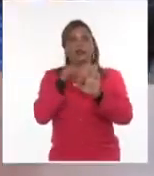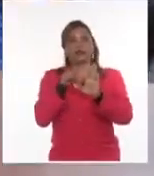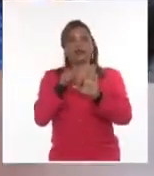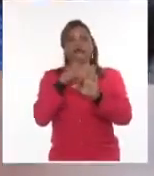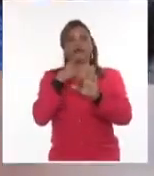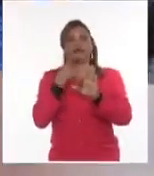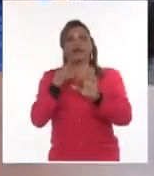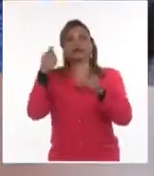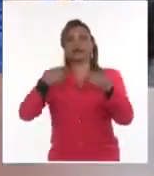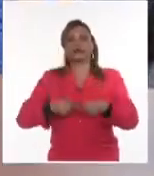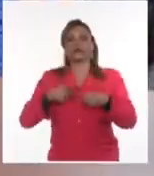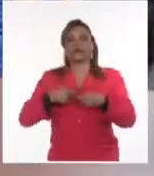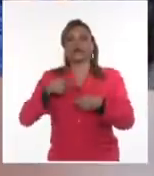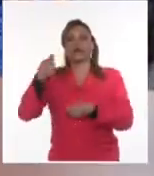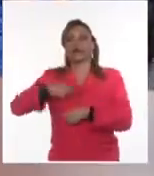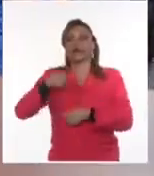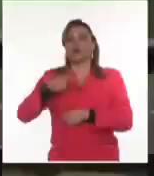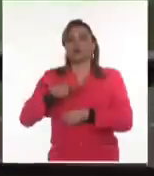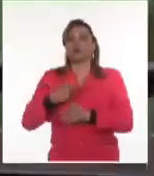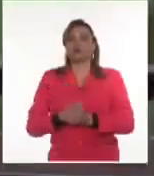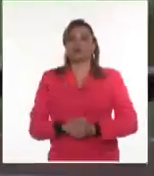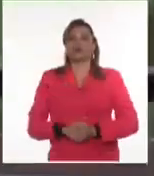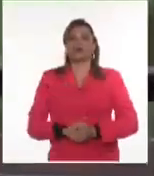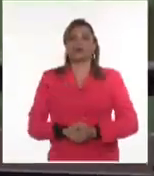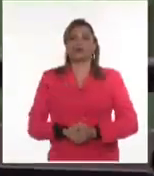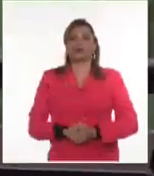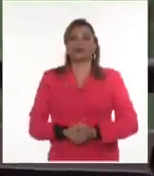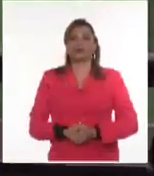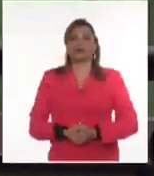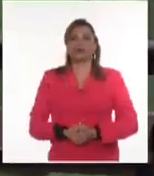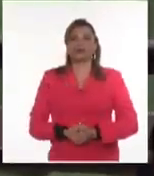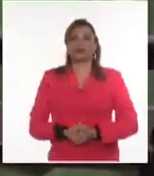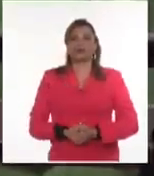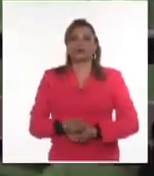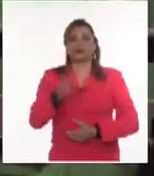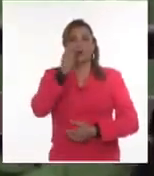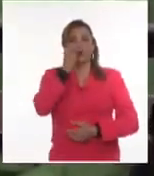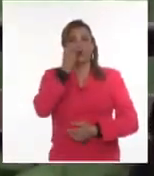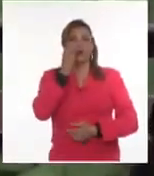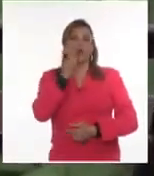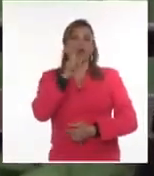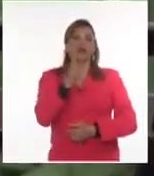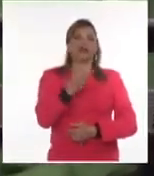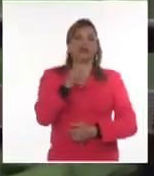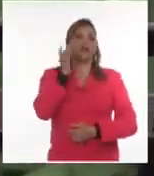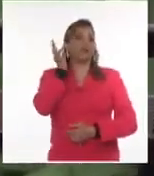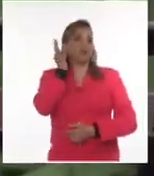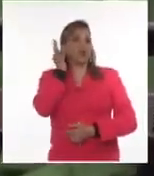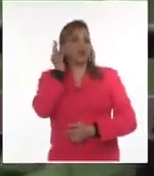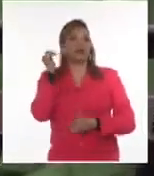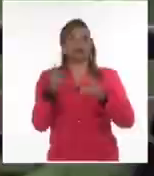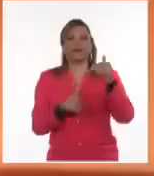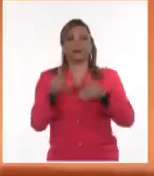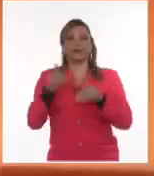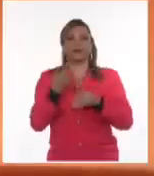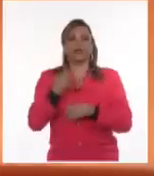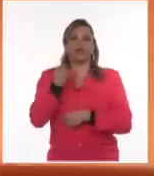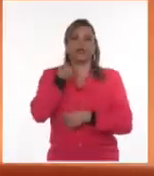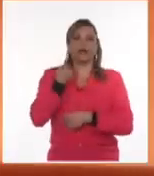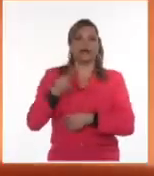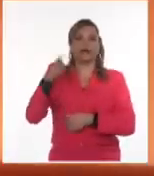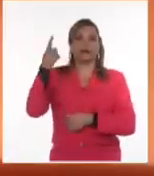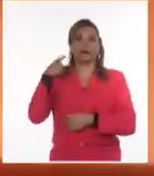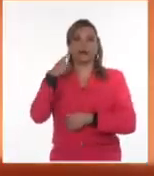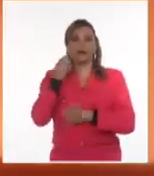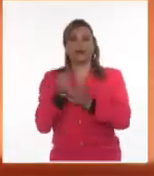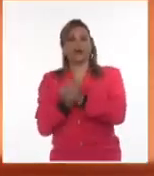ejecutados con carácter continuado. Se trata de un hombre y dos mujeres que presuntamente participaron el pasado año en